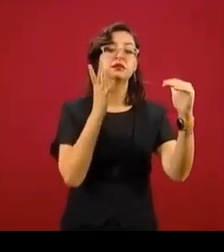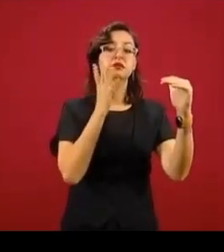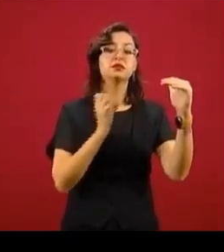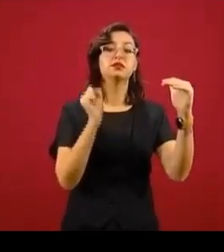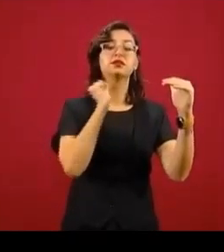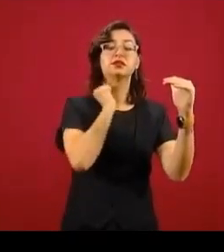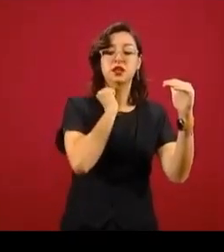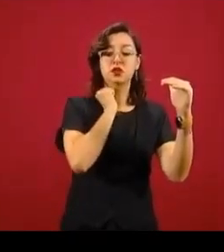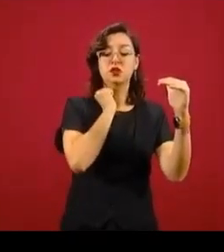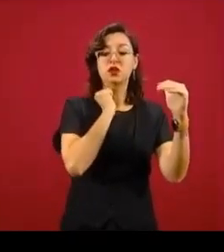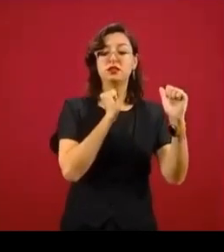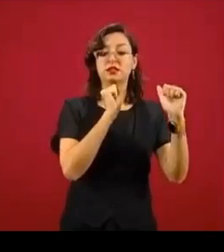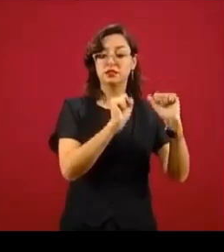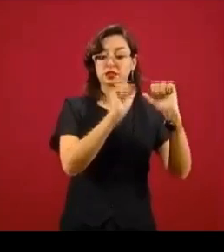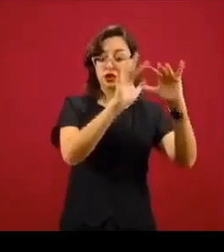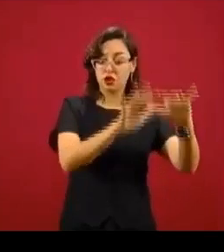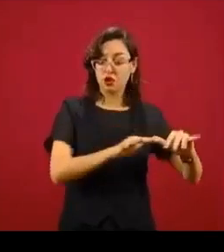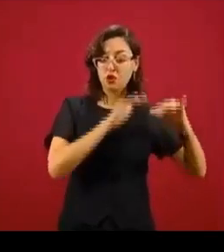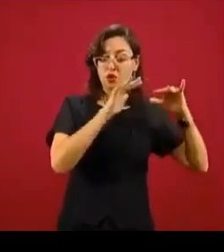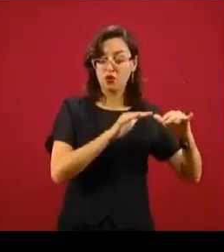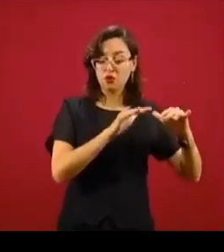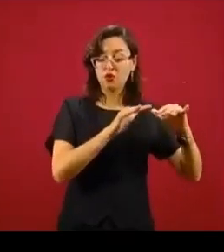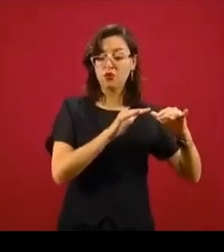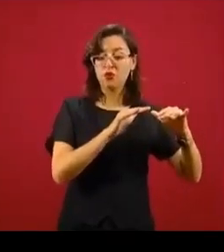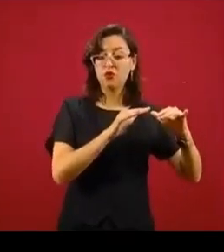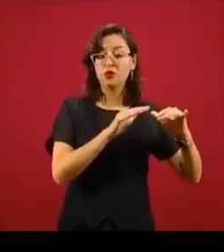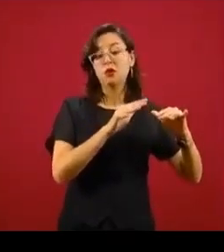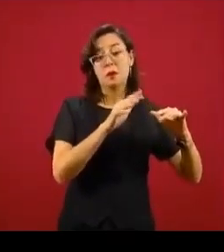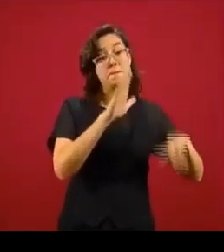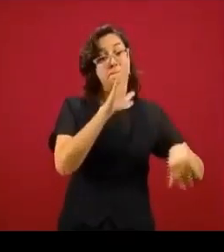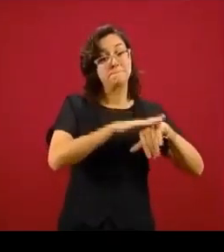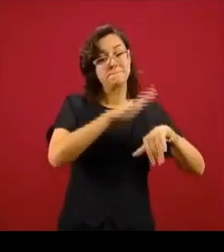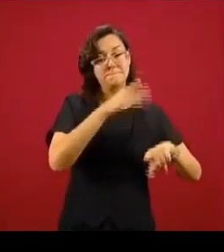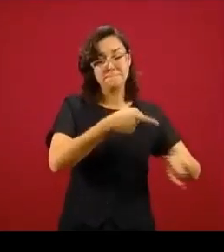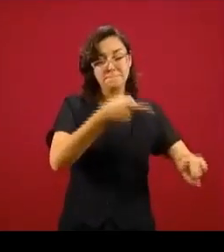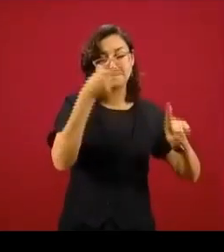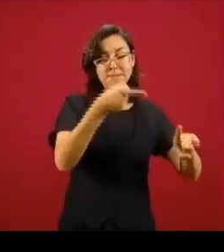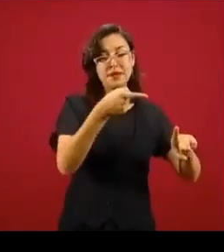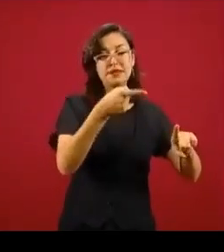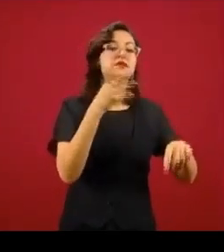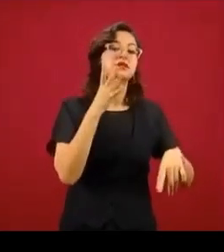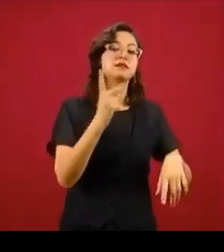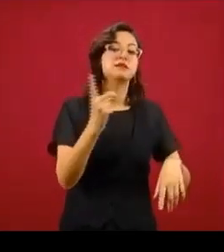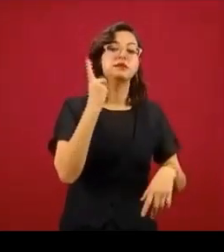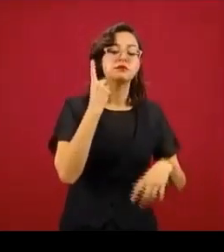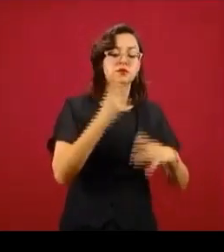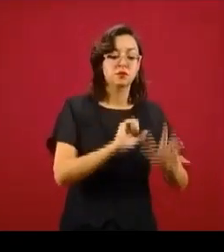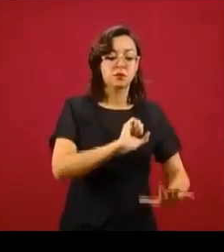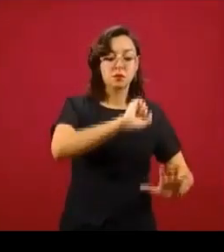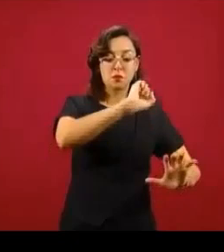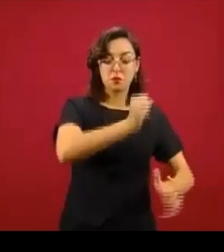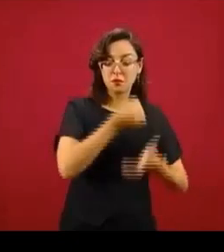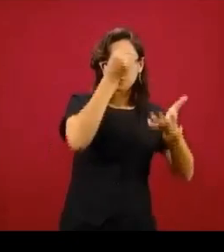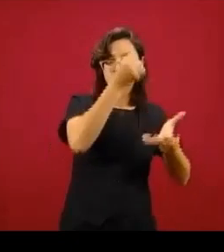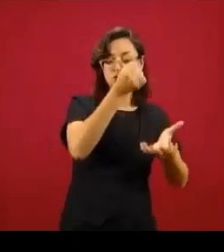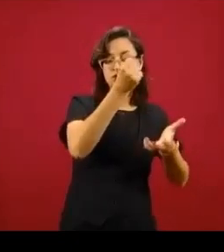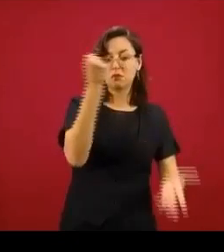particular a la Cámara de Diputados aprobar el presupuesto.